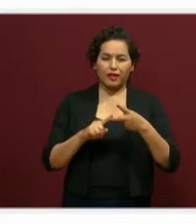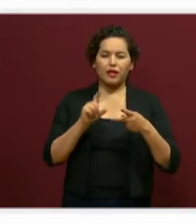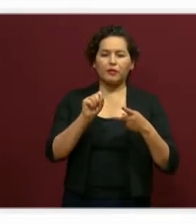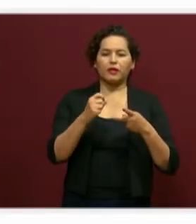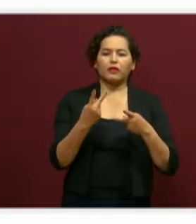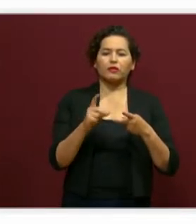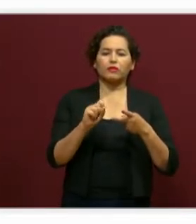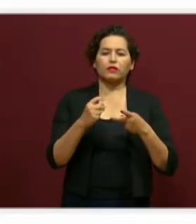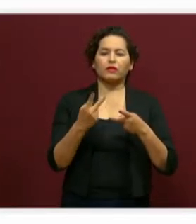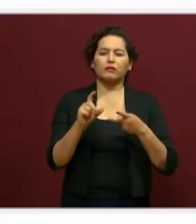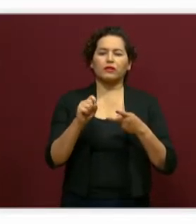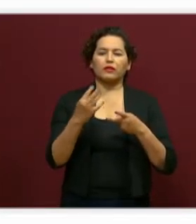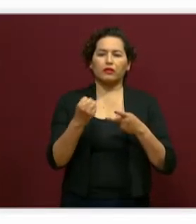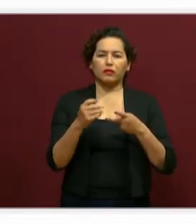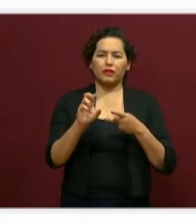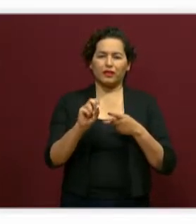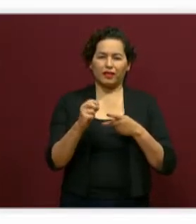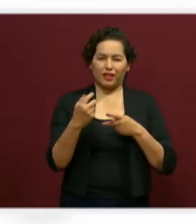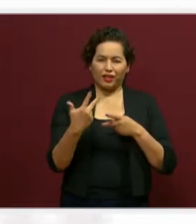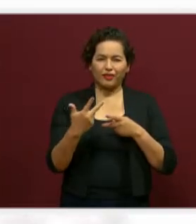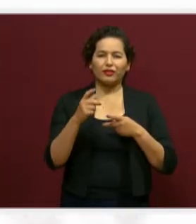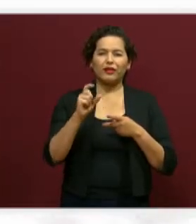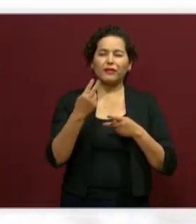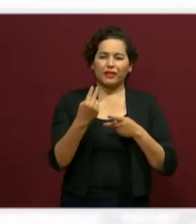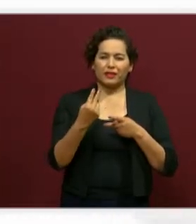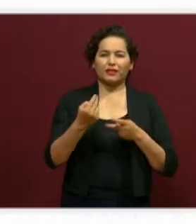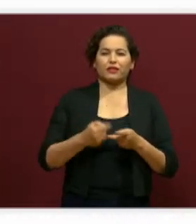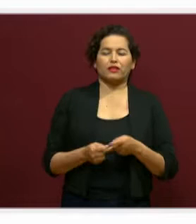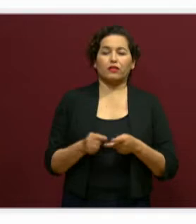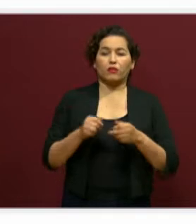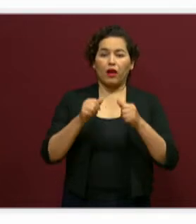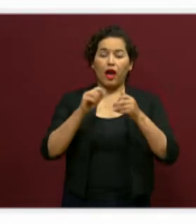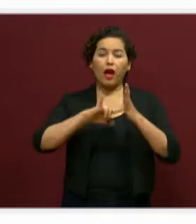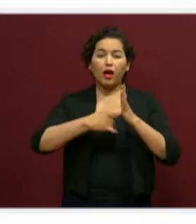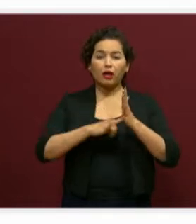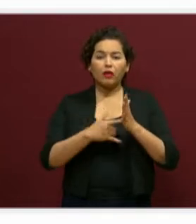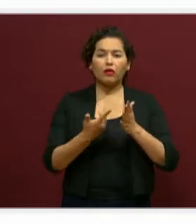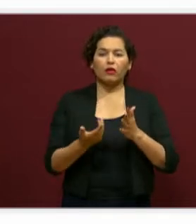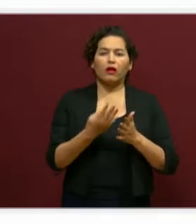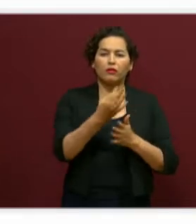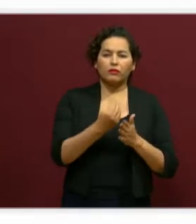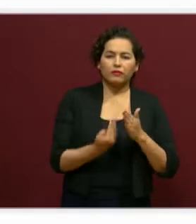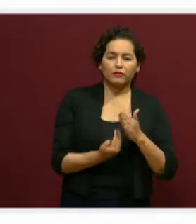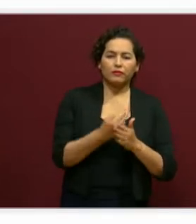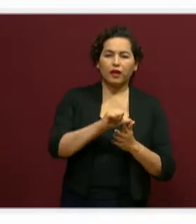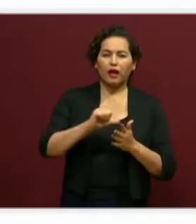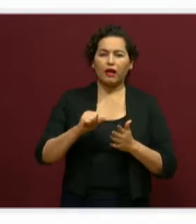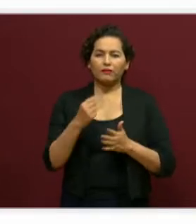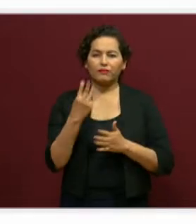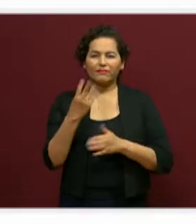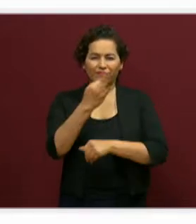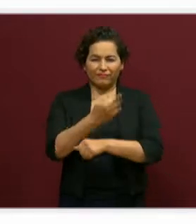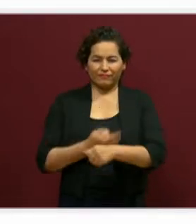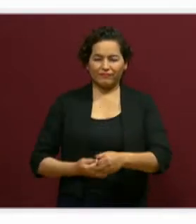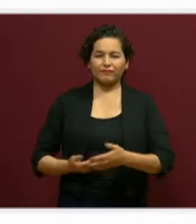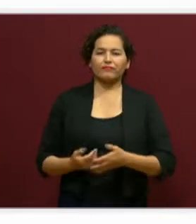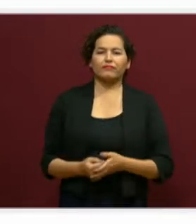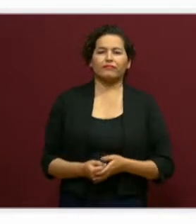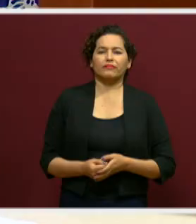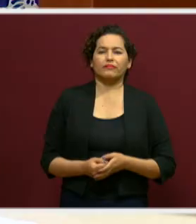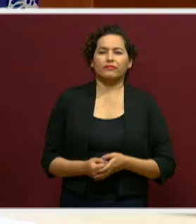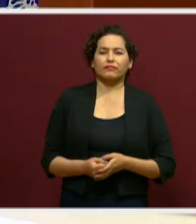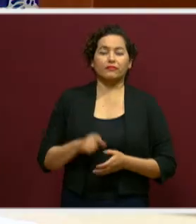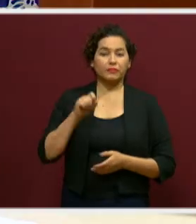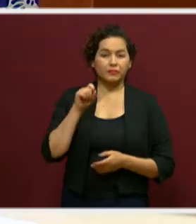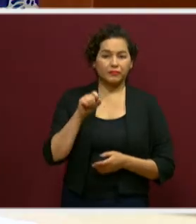38 25 en un horario de atención de 9 de la mañana a 3 de la tarde. Y vamos a